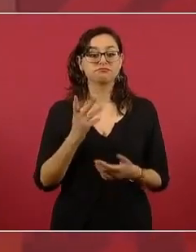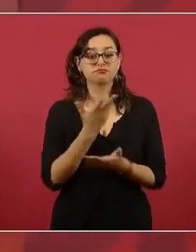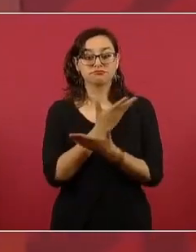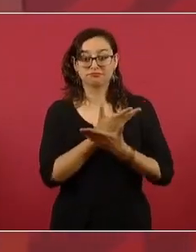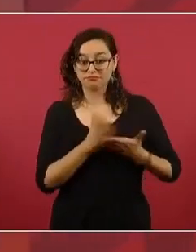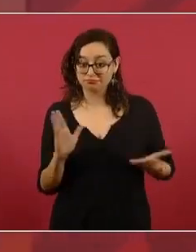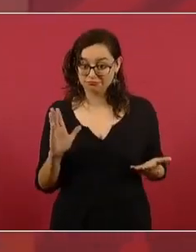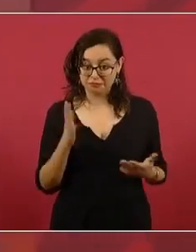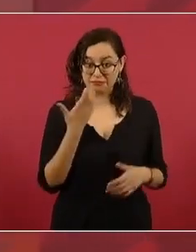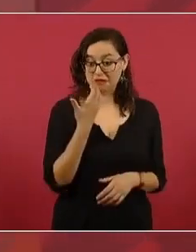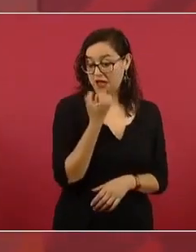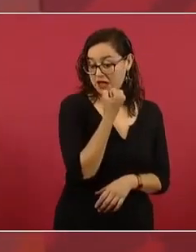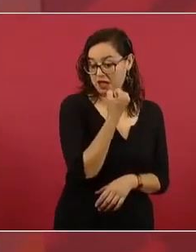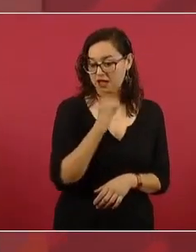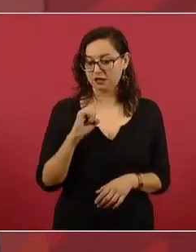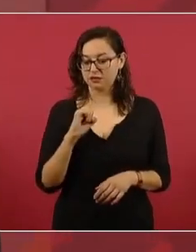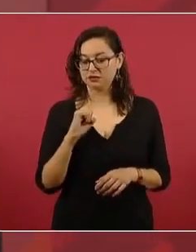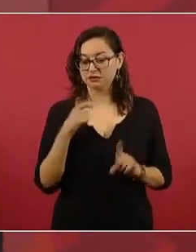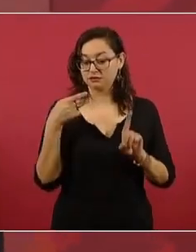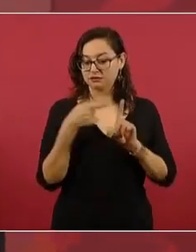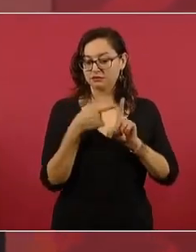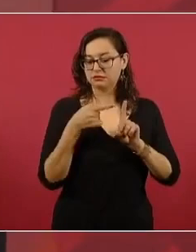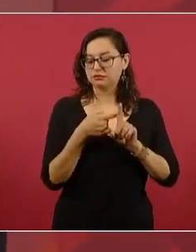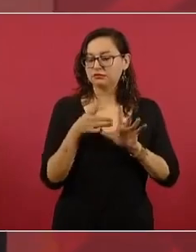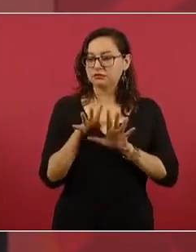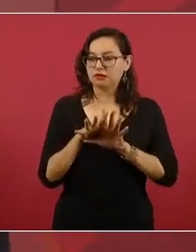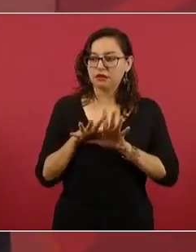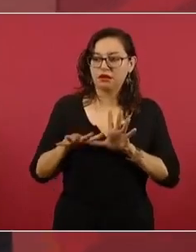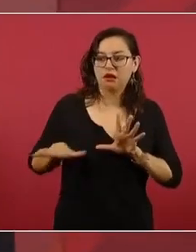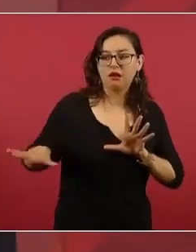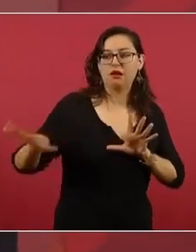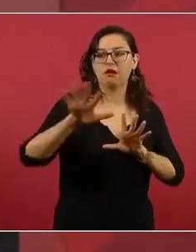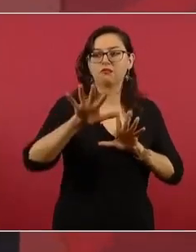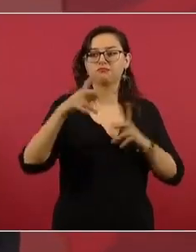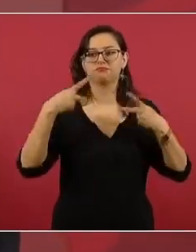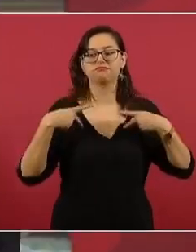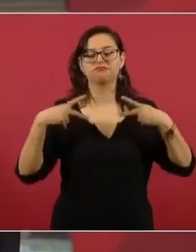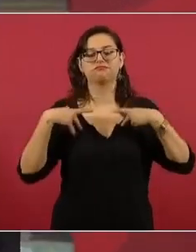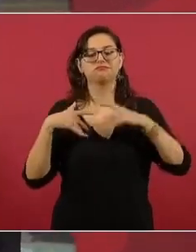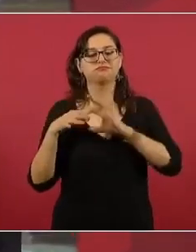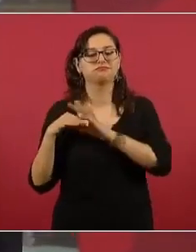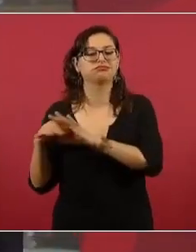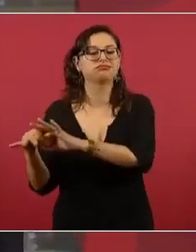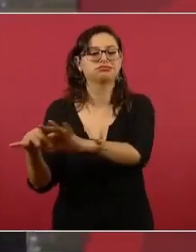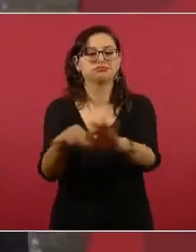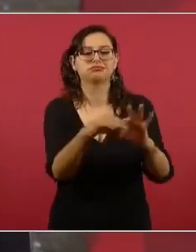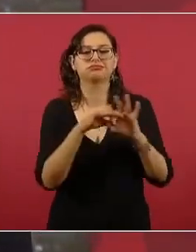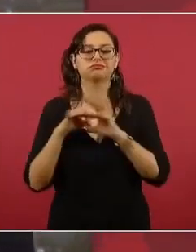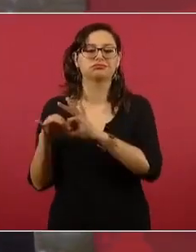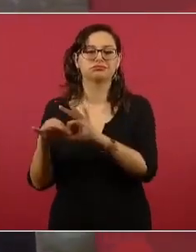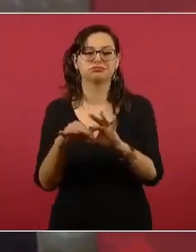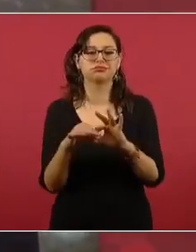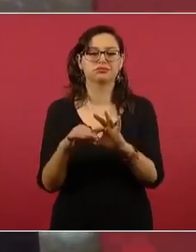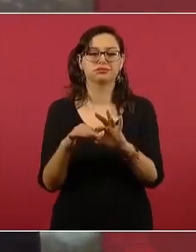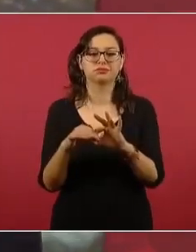desde años,